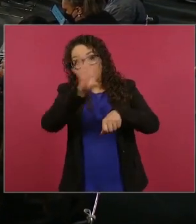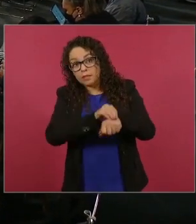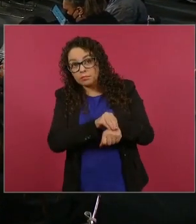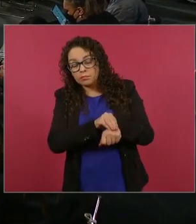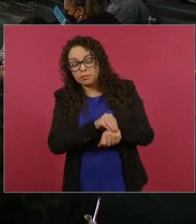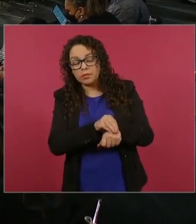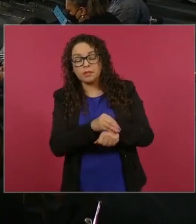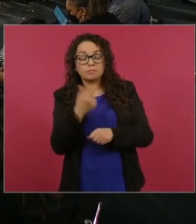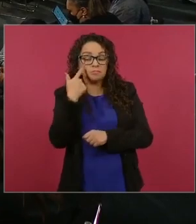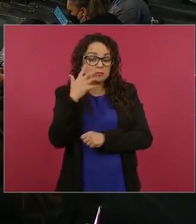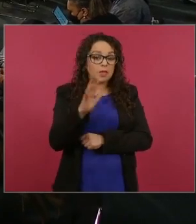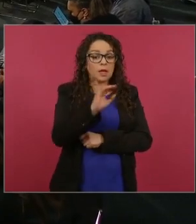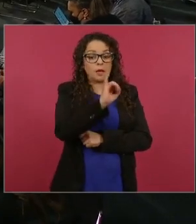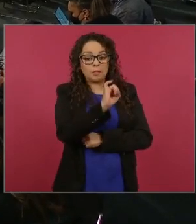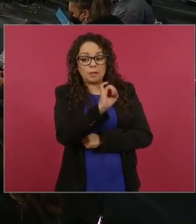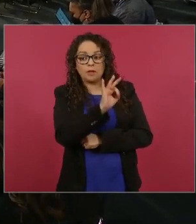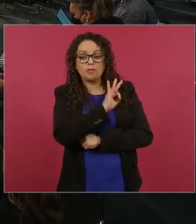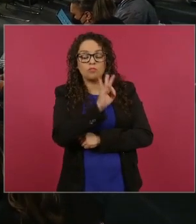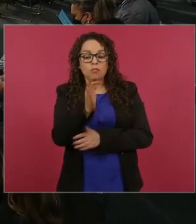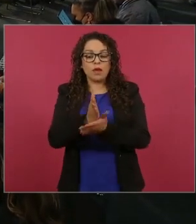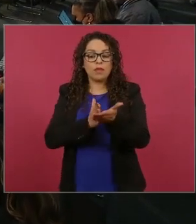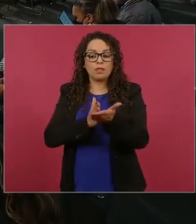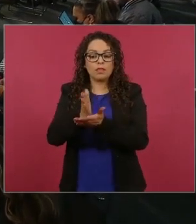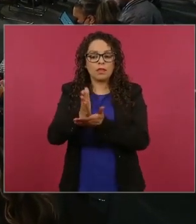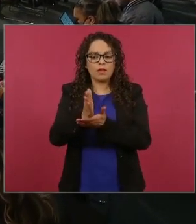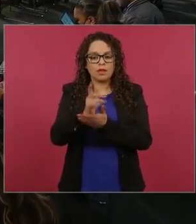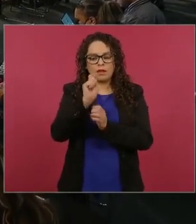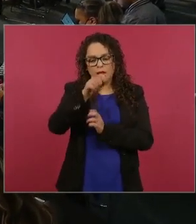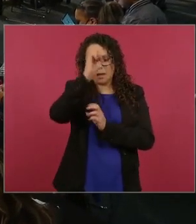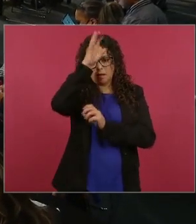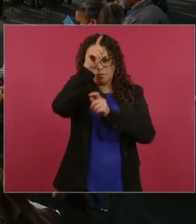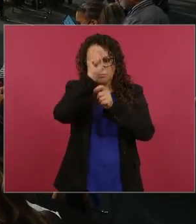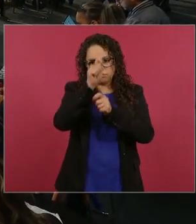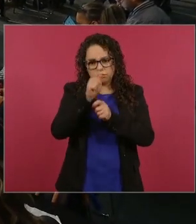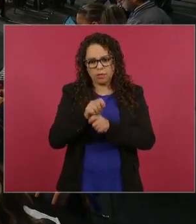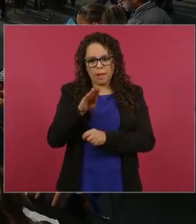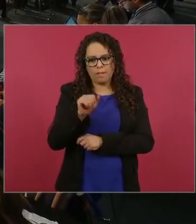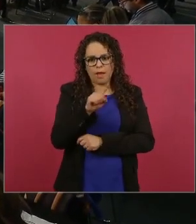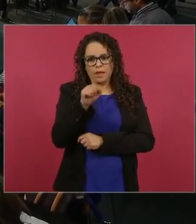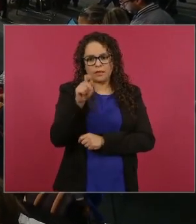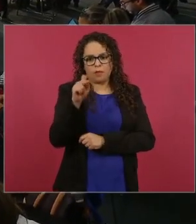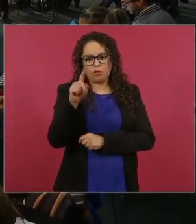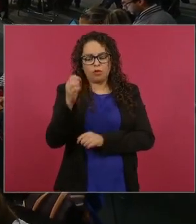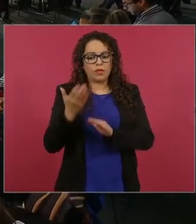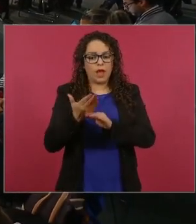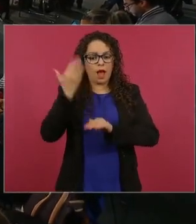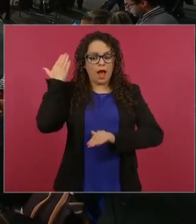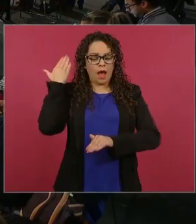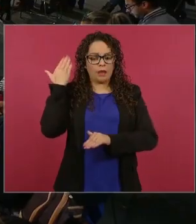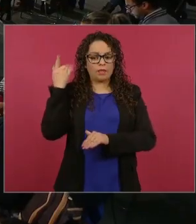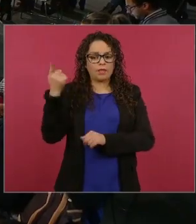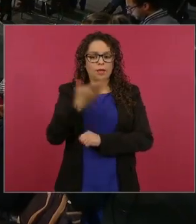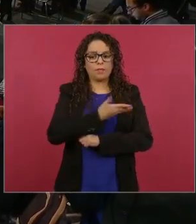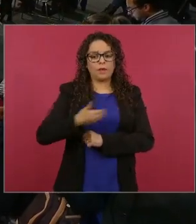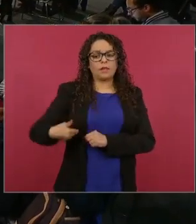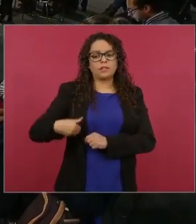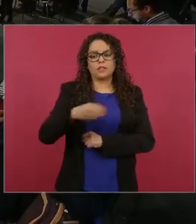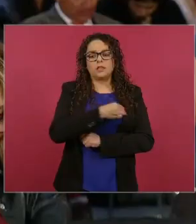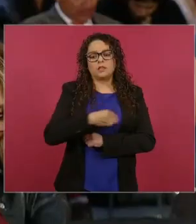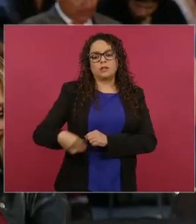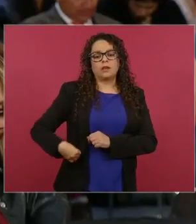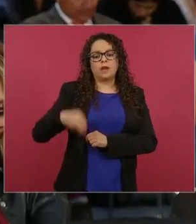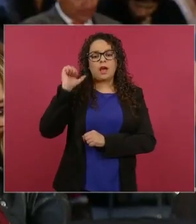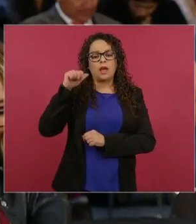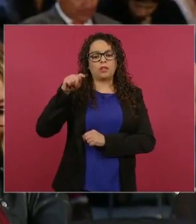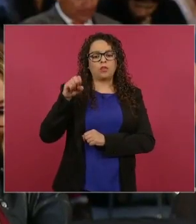para ingresar a la mina Balsapote negadas antes por el entonces presidente municipal Octavio Pérez Garay